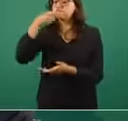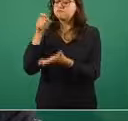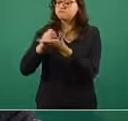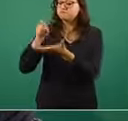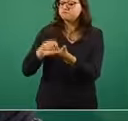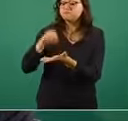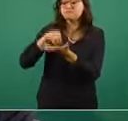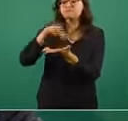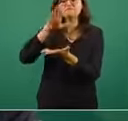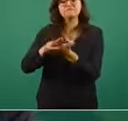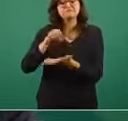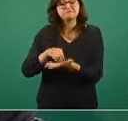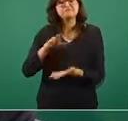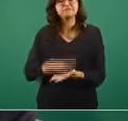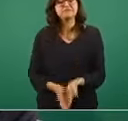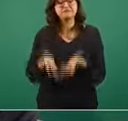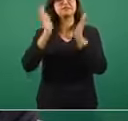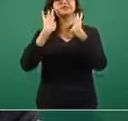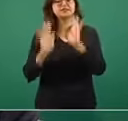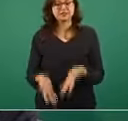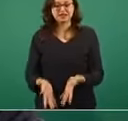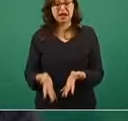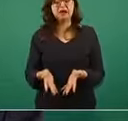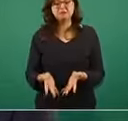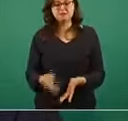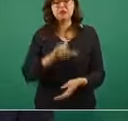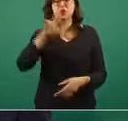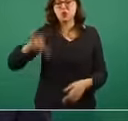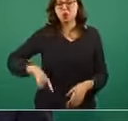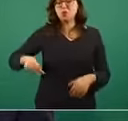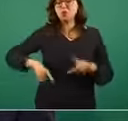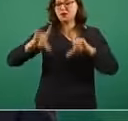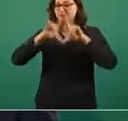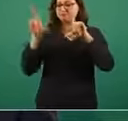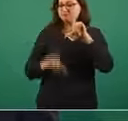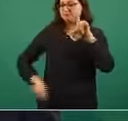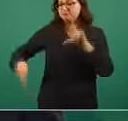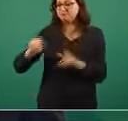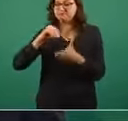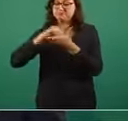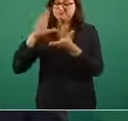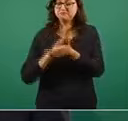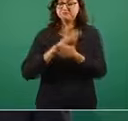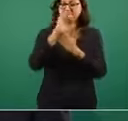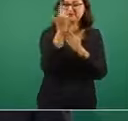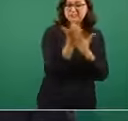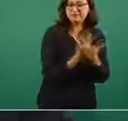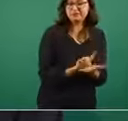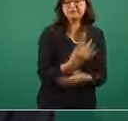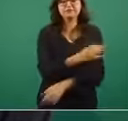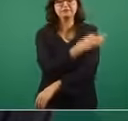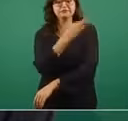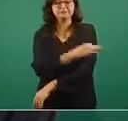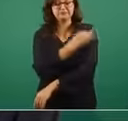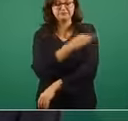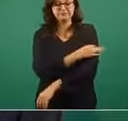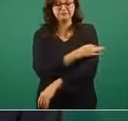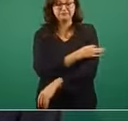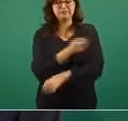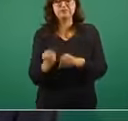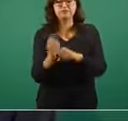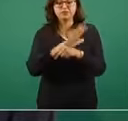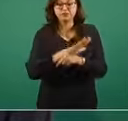en la plataforma del Gobierno de México para la vacunación contra COVID-19. Y ojo, no se deje